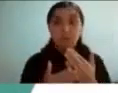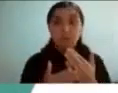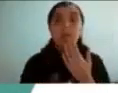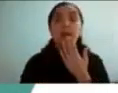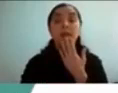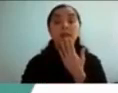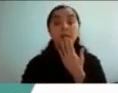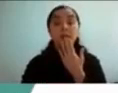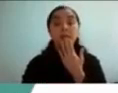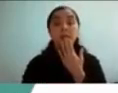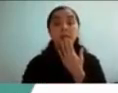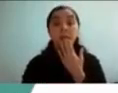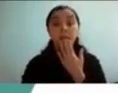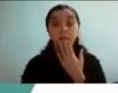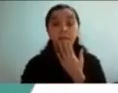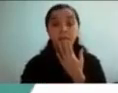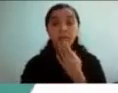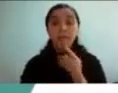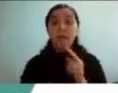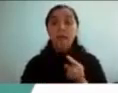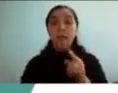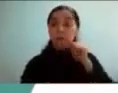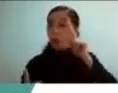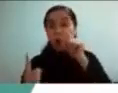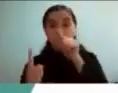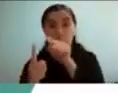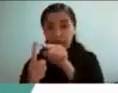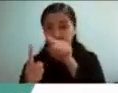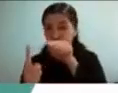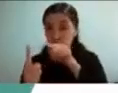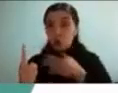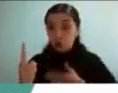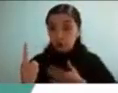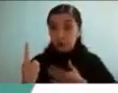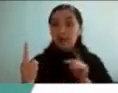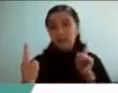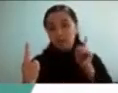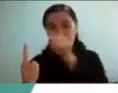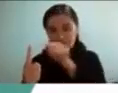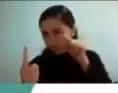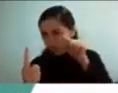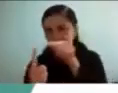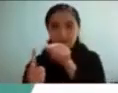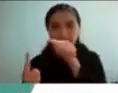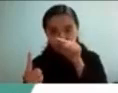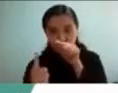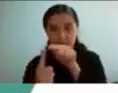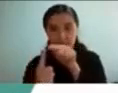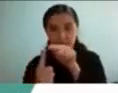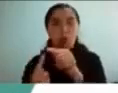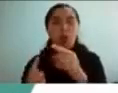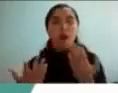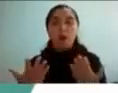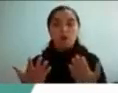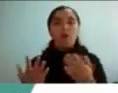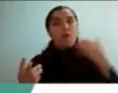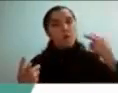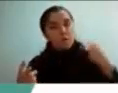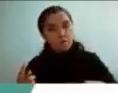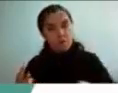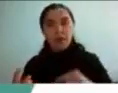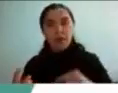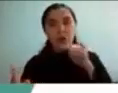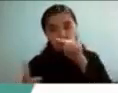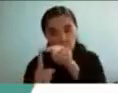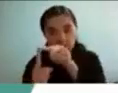persistencia en el objetivo que es qué tanto quiero algo ya como qué tanto realmente valoro el objetivo que está en un futuro